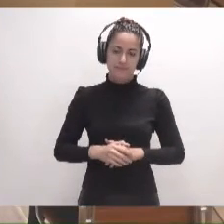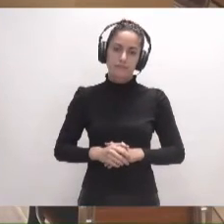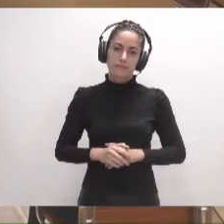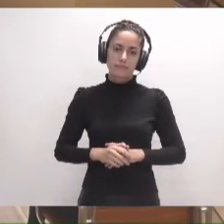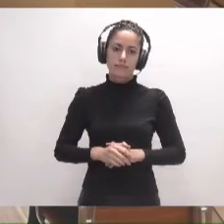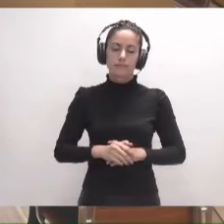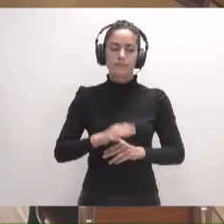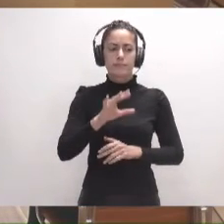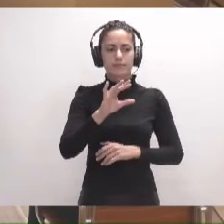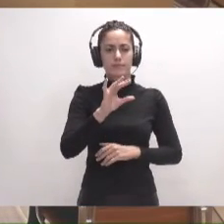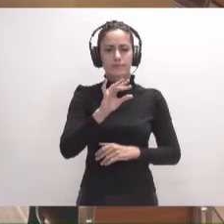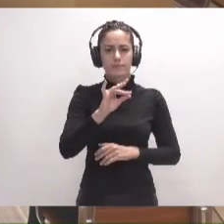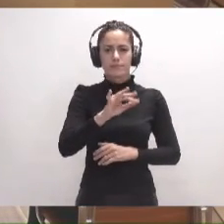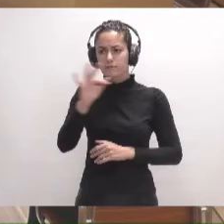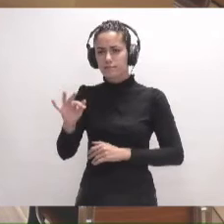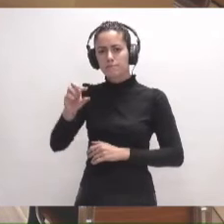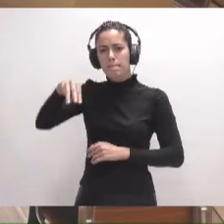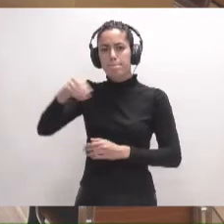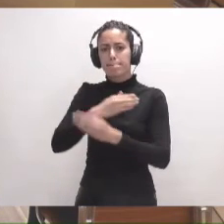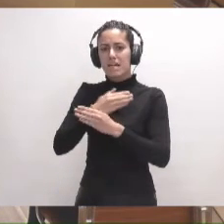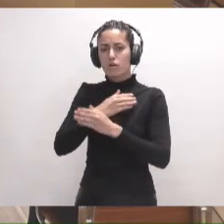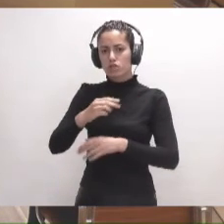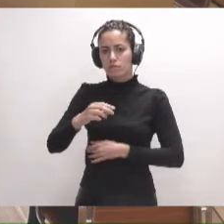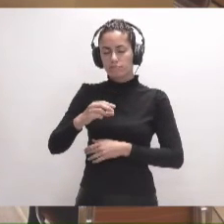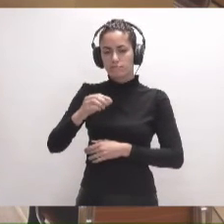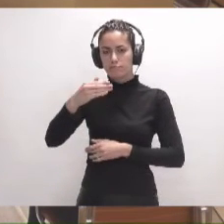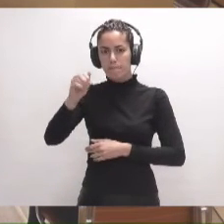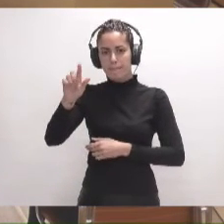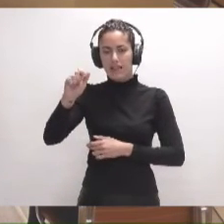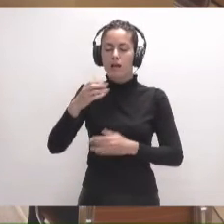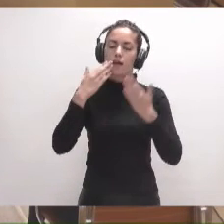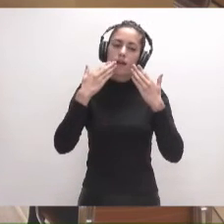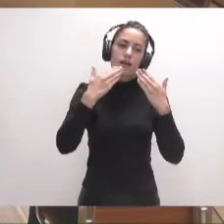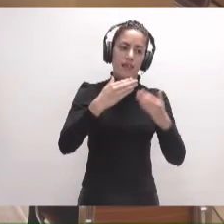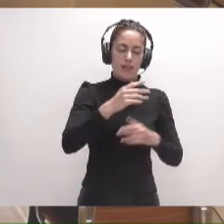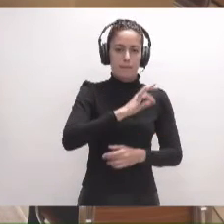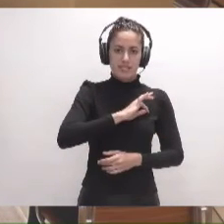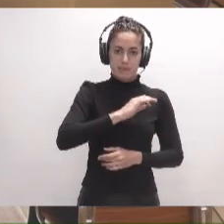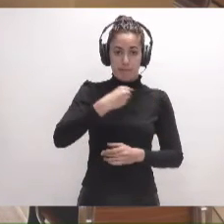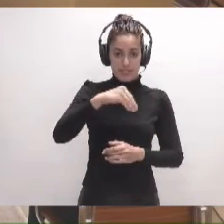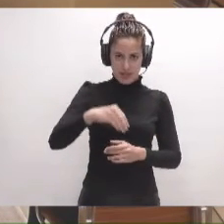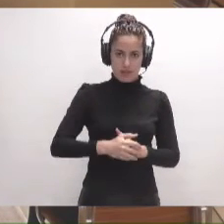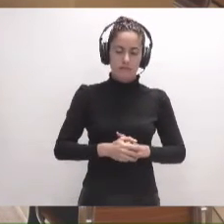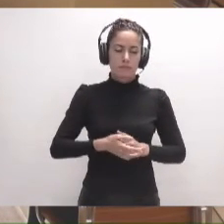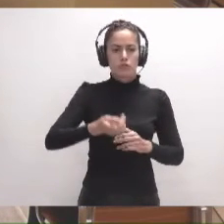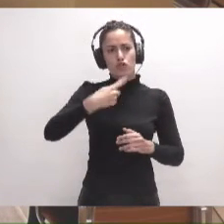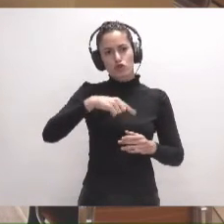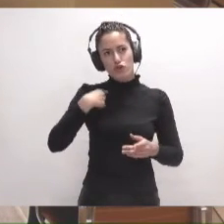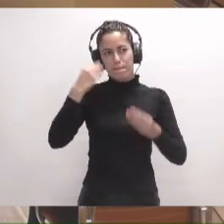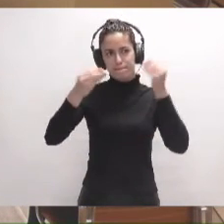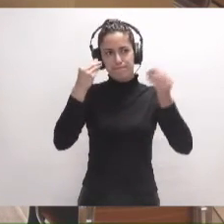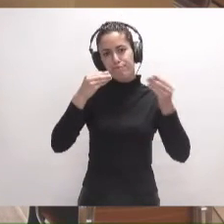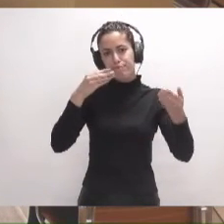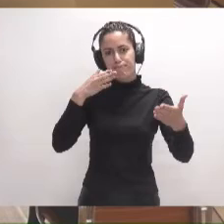¿Sí? Sí, ¿La palabra? María José, ¿verdad? Sí, gracias, presidente. A ver, nosotras consideramos que bloquear